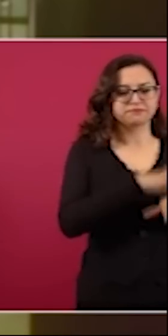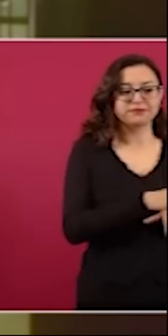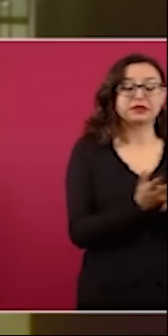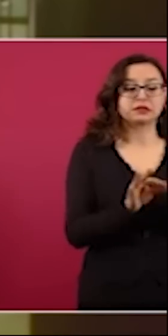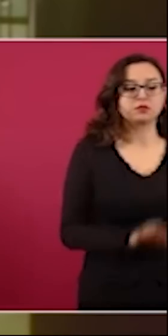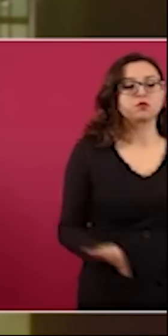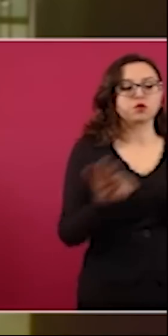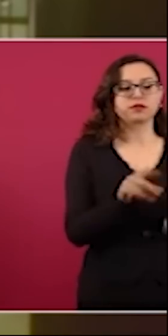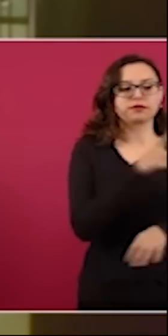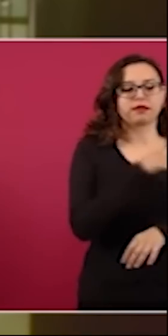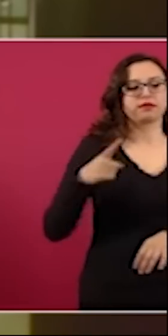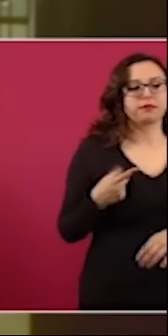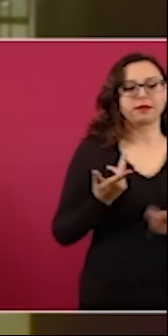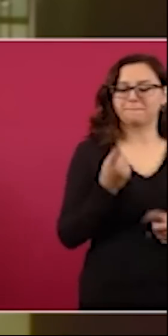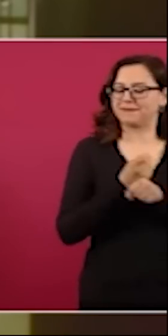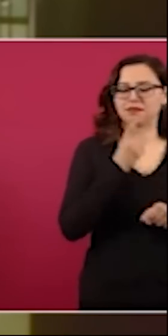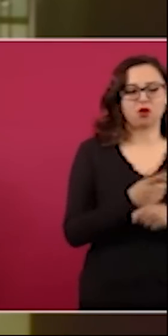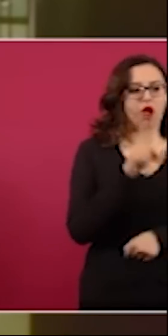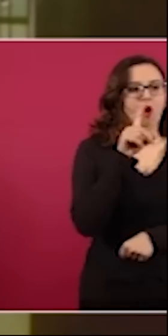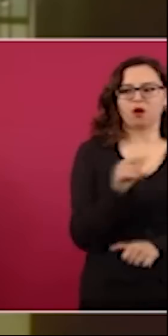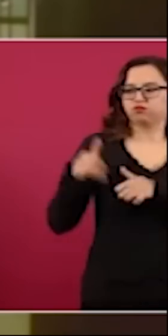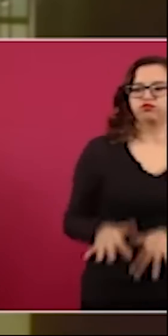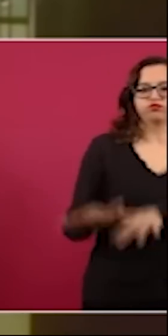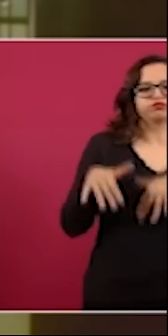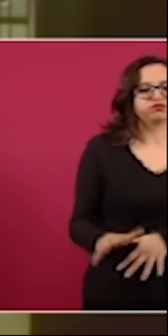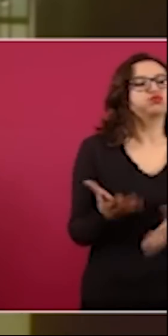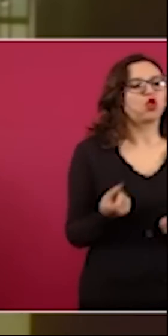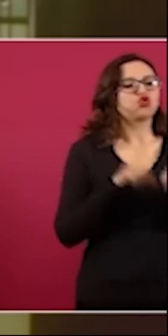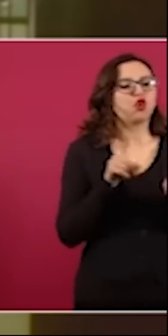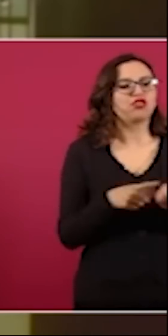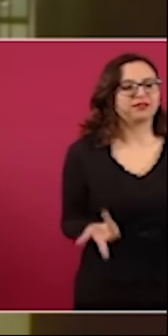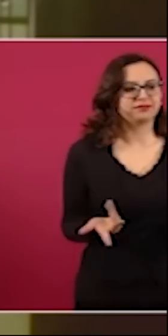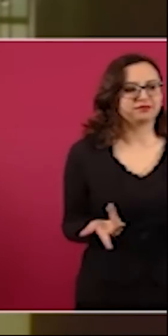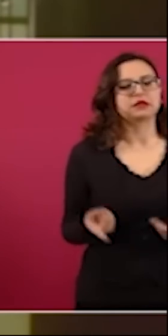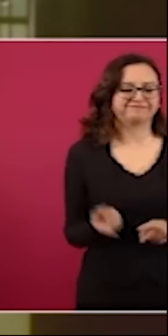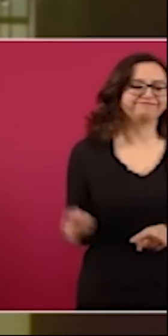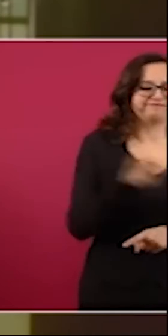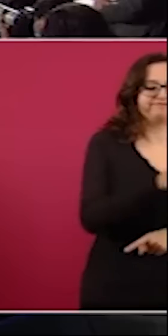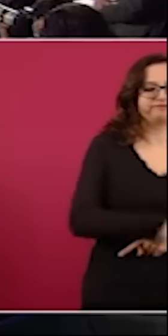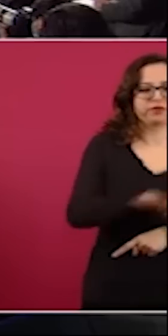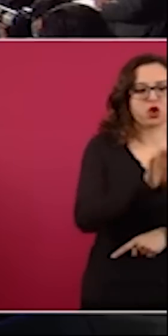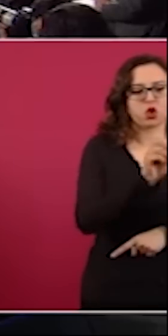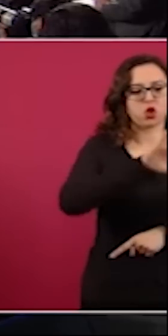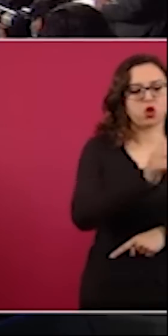lo hemos venido realizando por donde entra el agua que esto incluye evidentemente a la mina abandonada de conchas norte